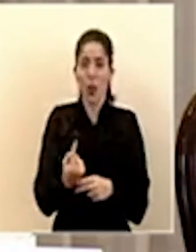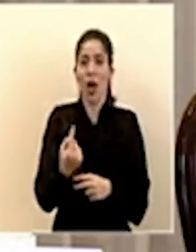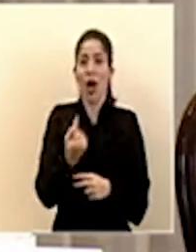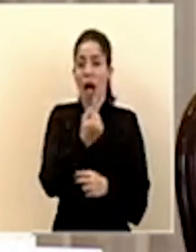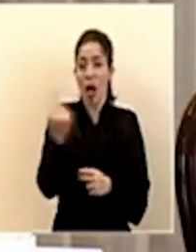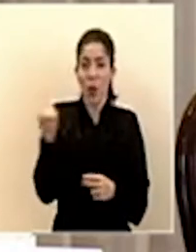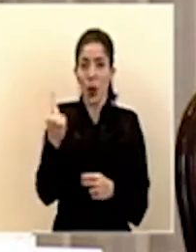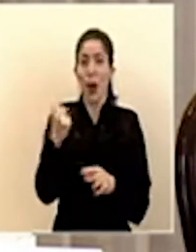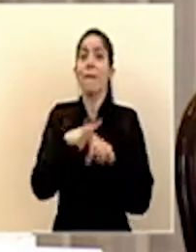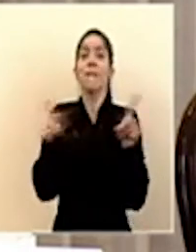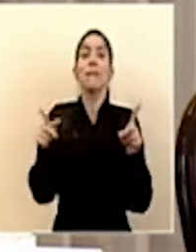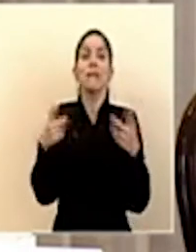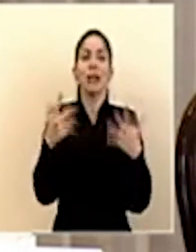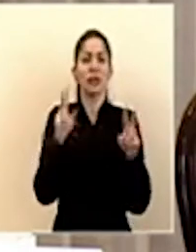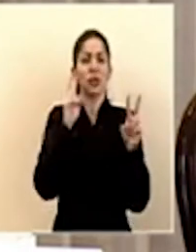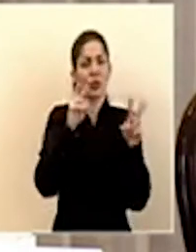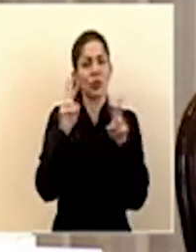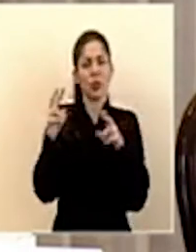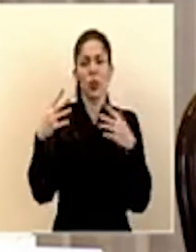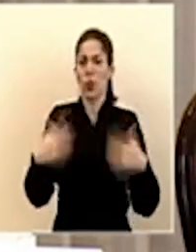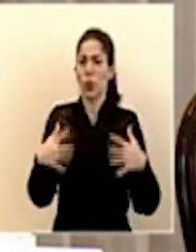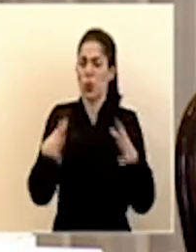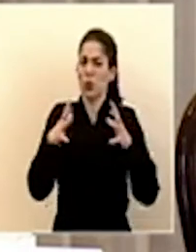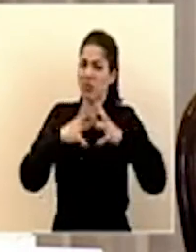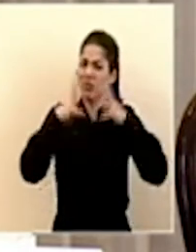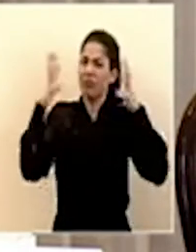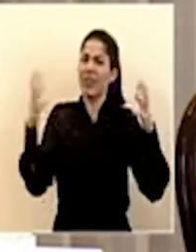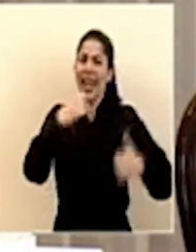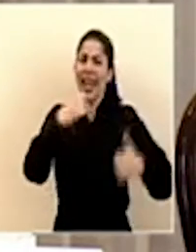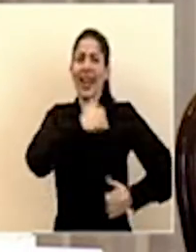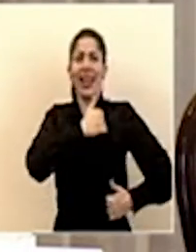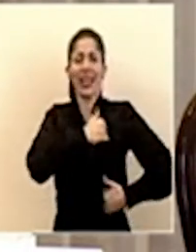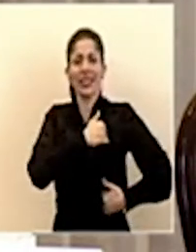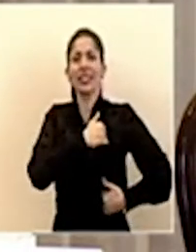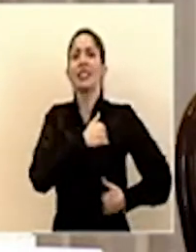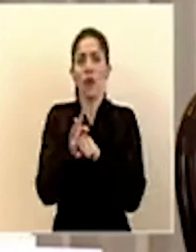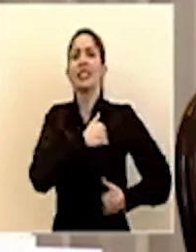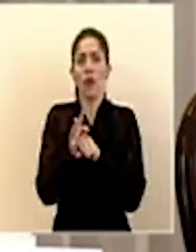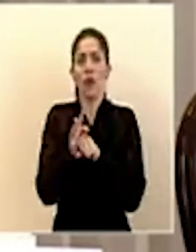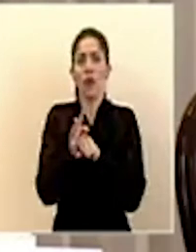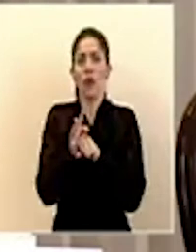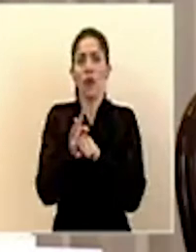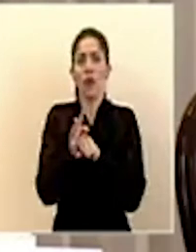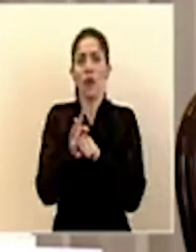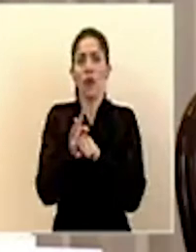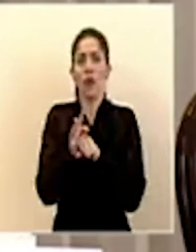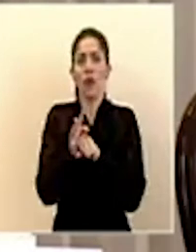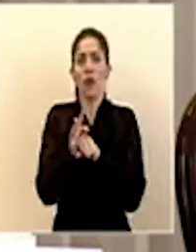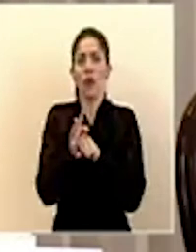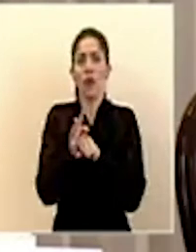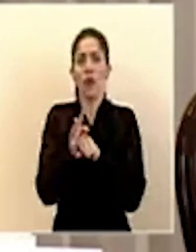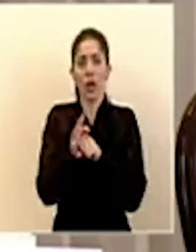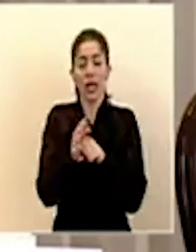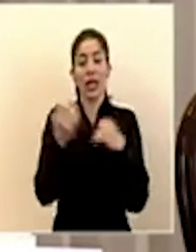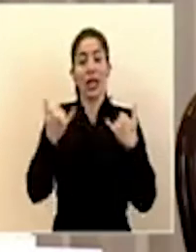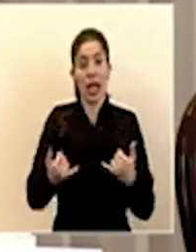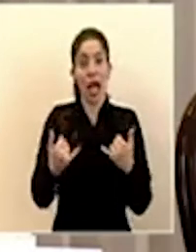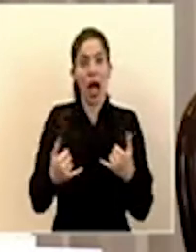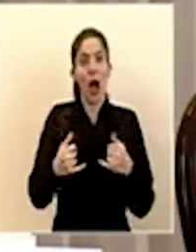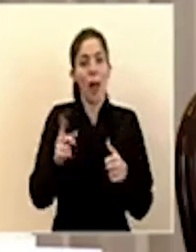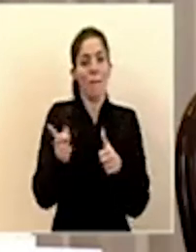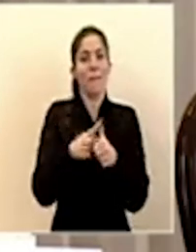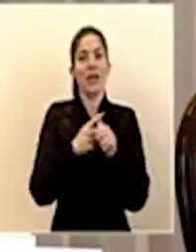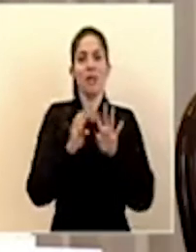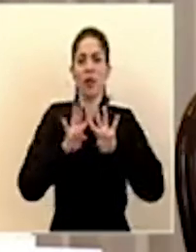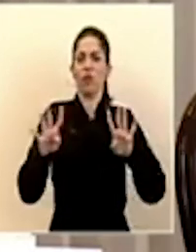aquí de verdad que hemos visto un enorme ejército en contra del COVID-19 y que está justamente en esa primera